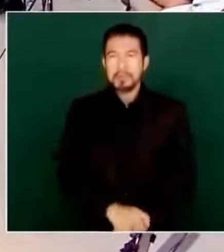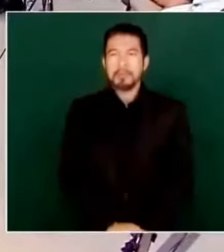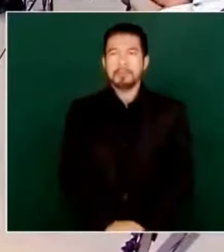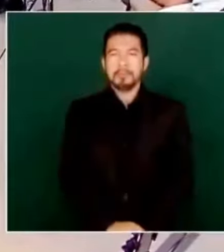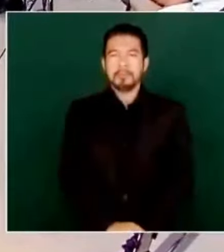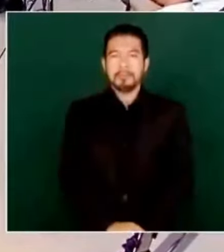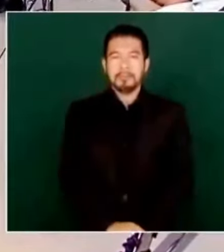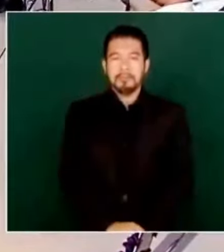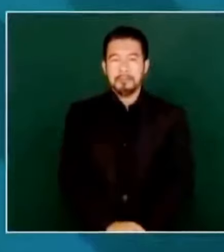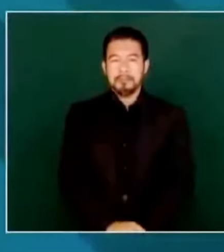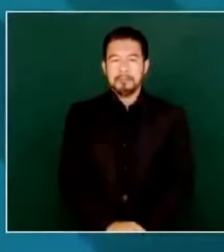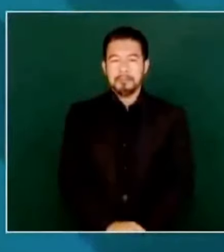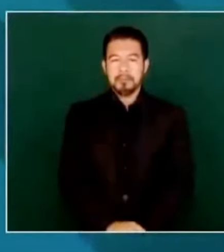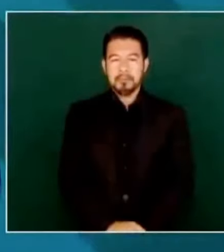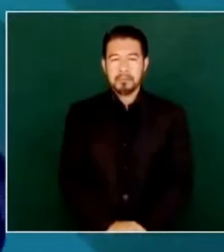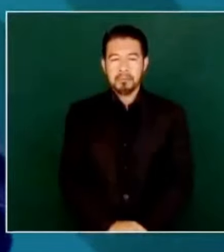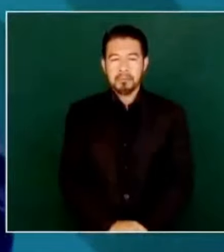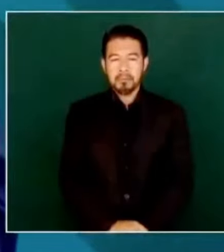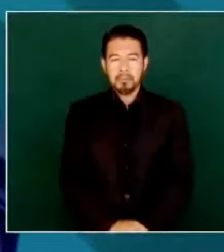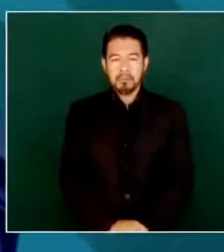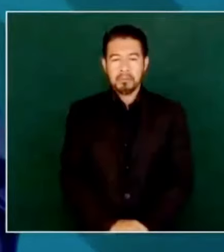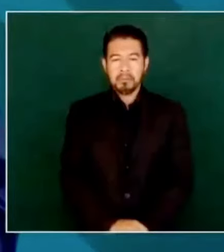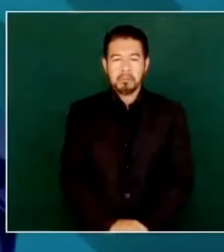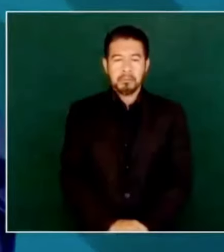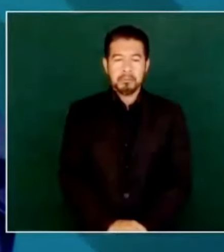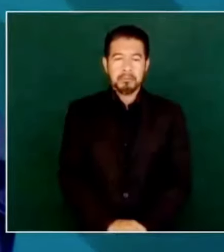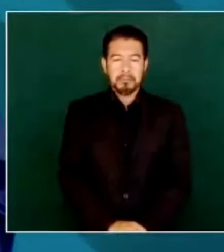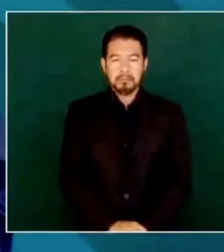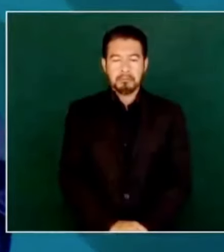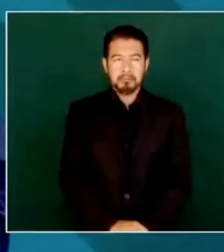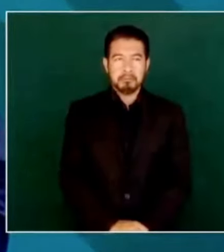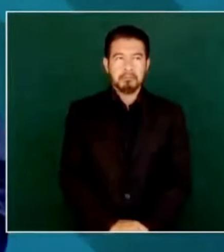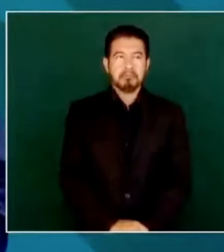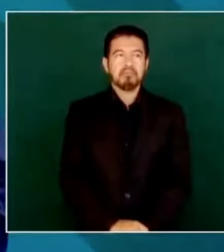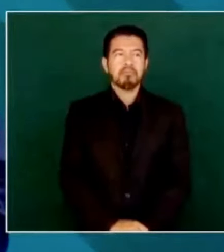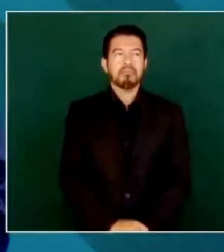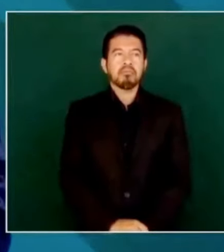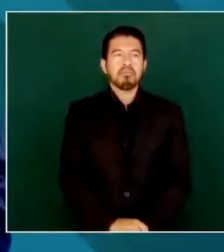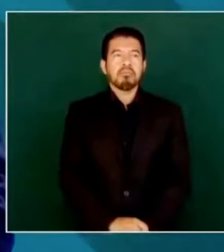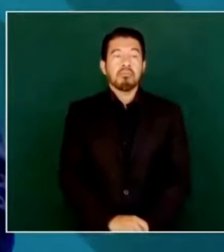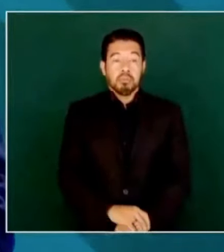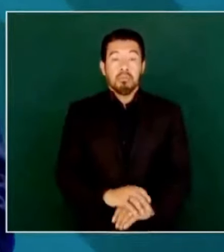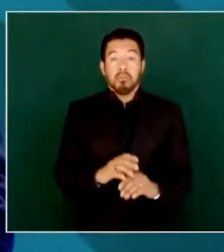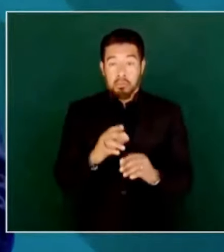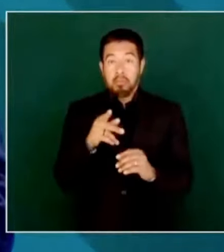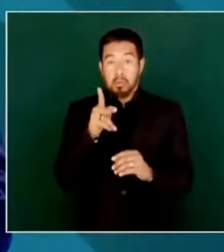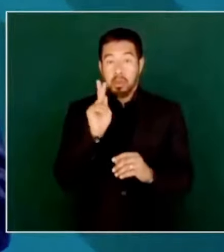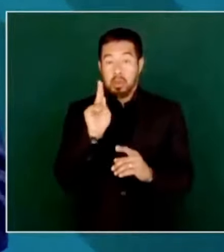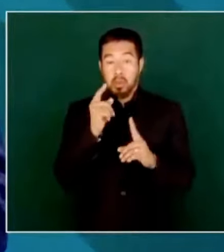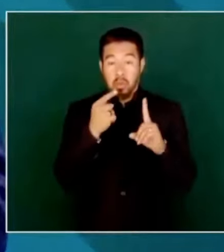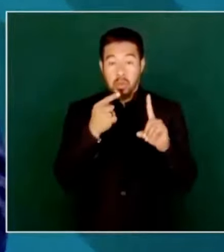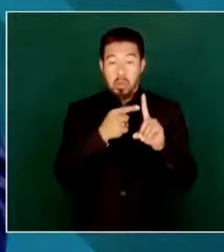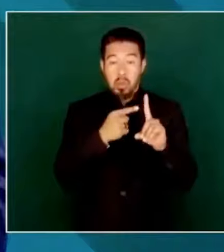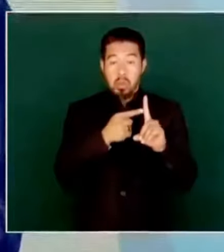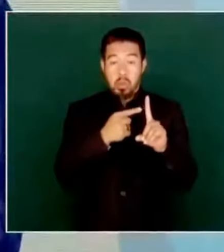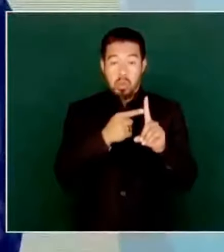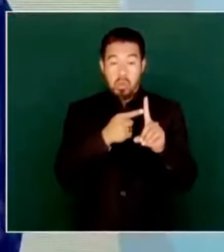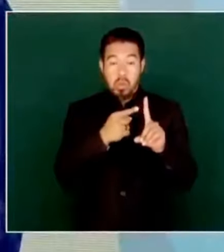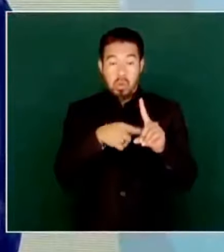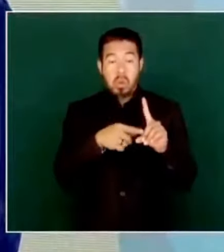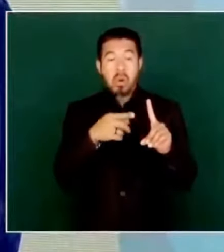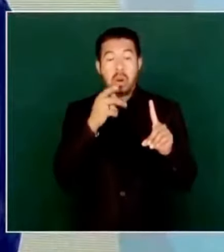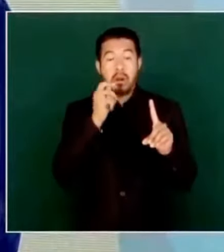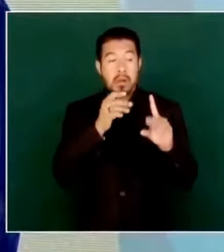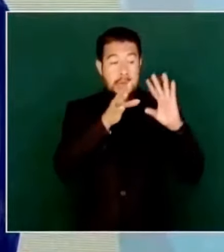El único caso, así que se tiene que aclarar, y hay instrucciones para eso,